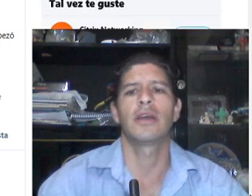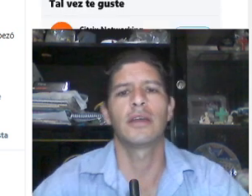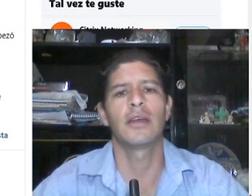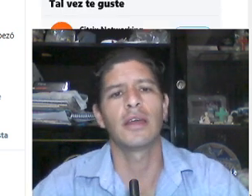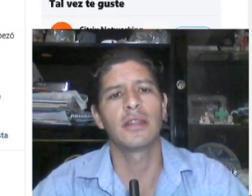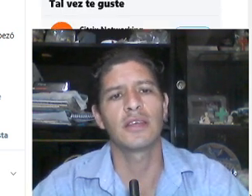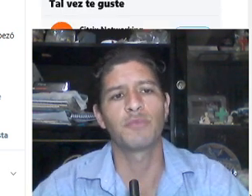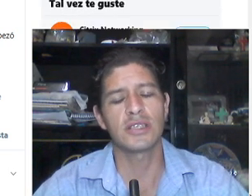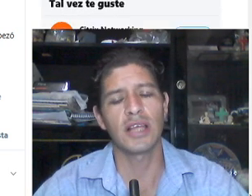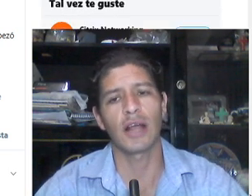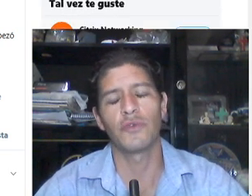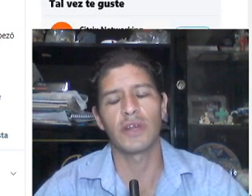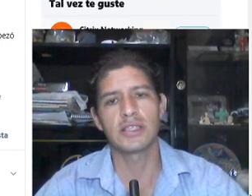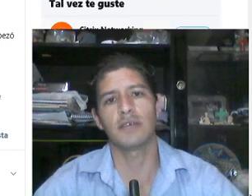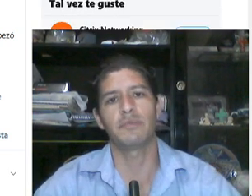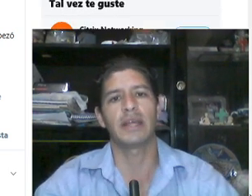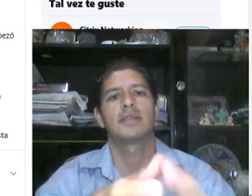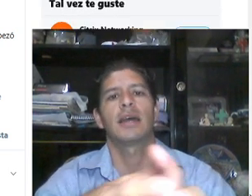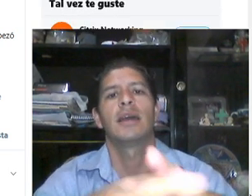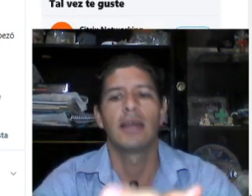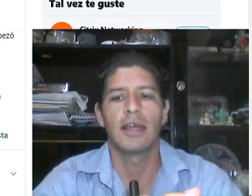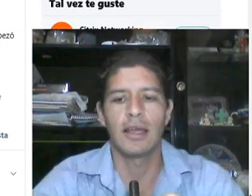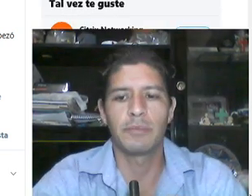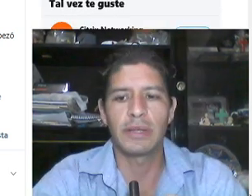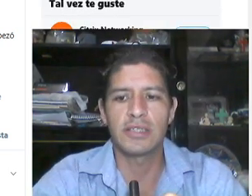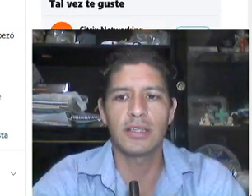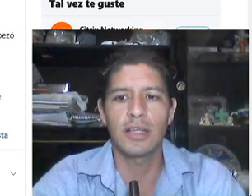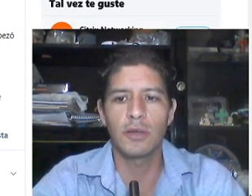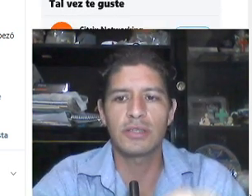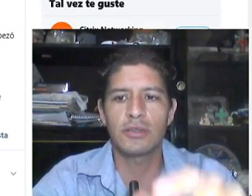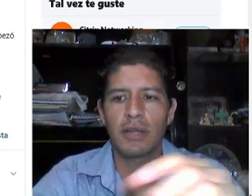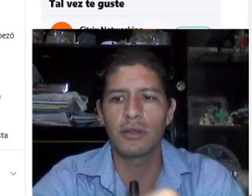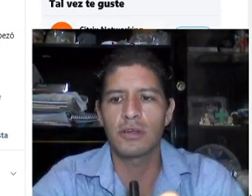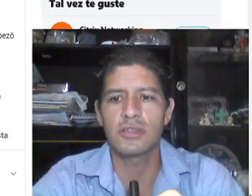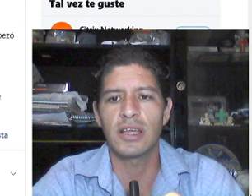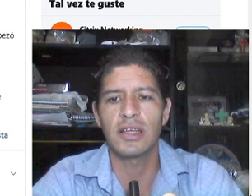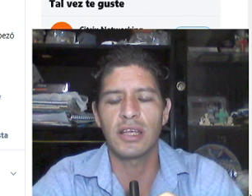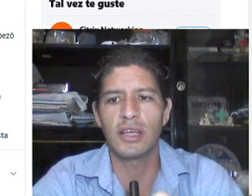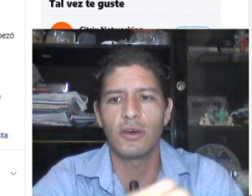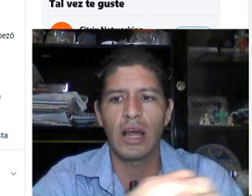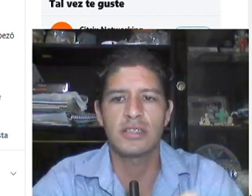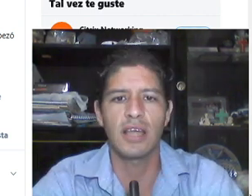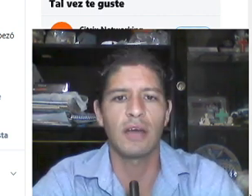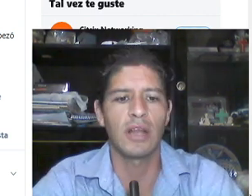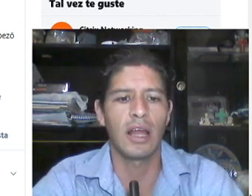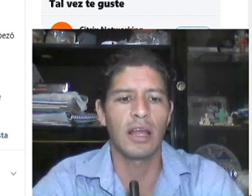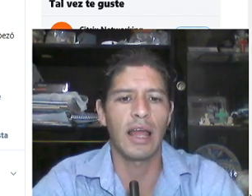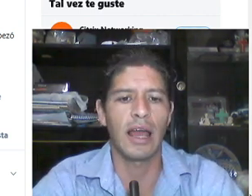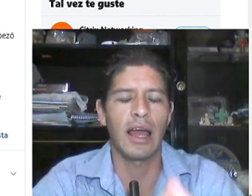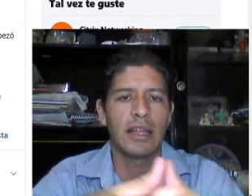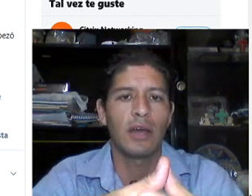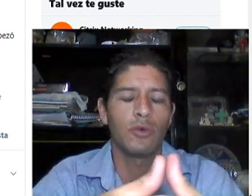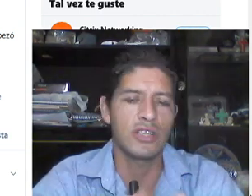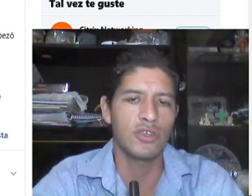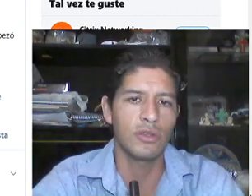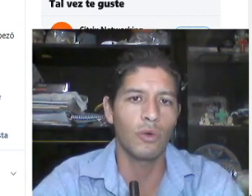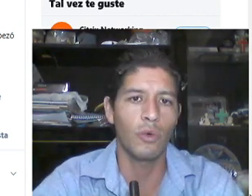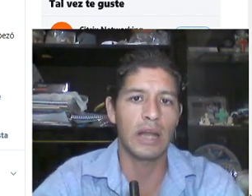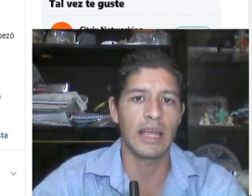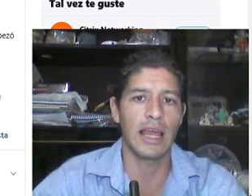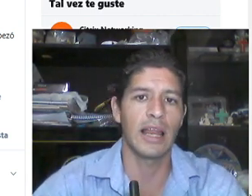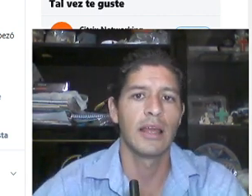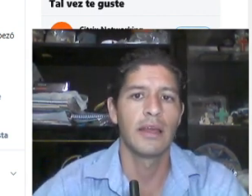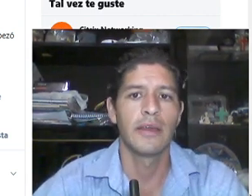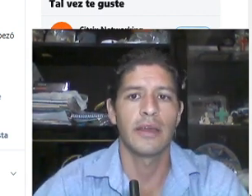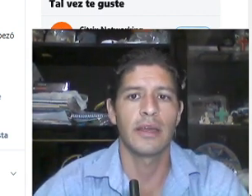después de la conferencia de prensa el presidente López Obrador se dirigió hacia la inauguración de